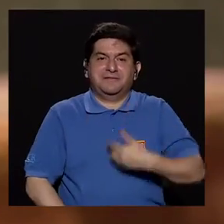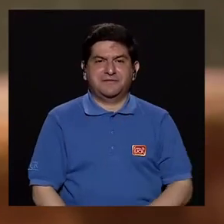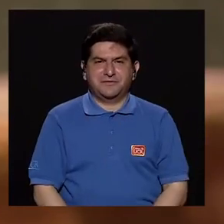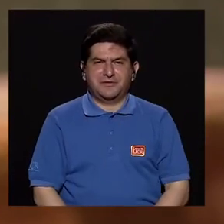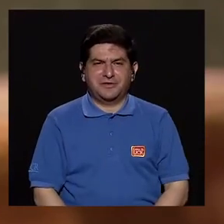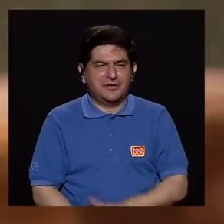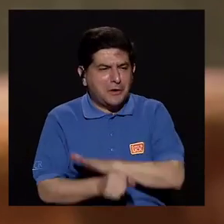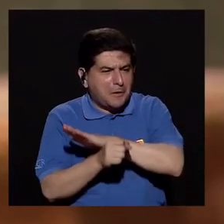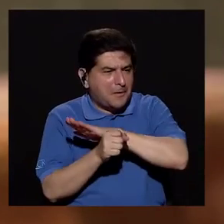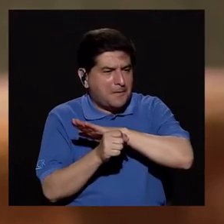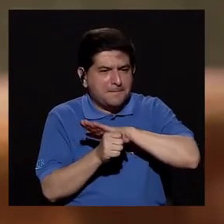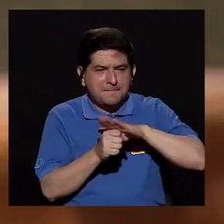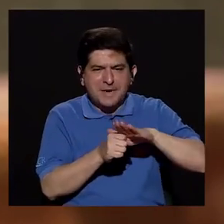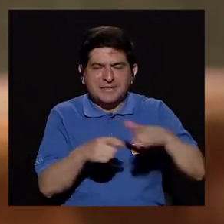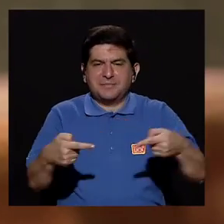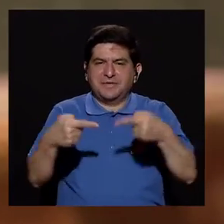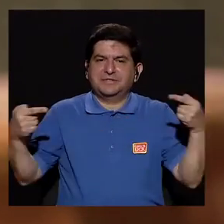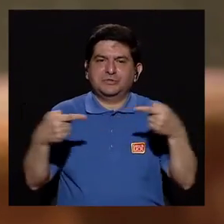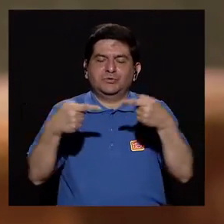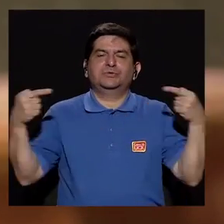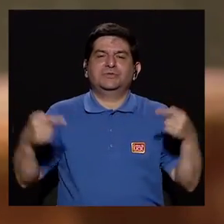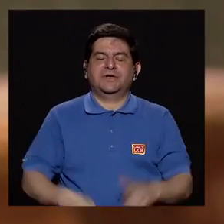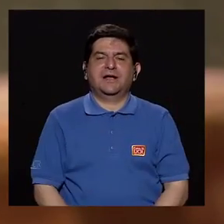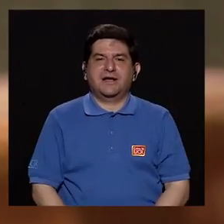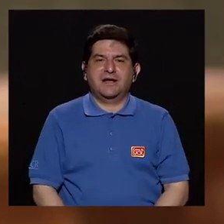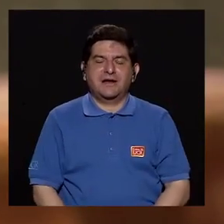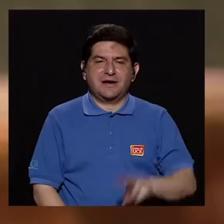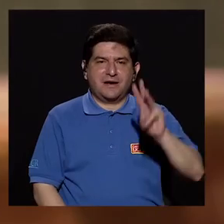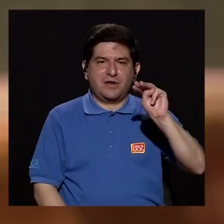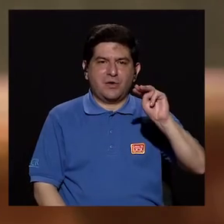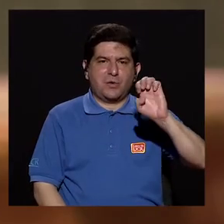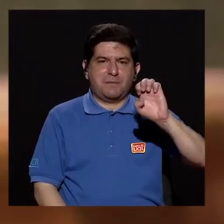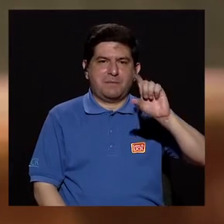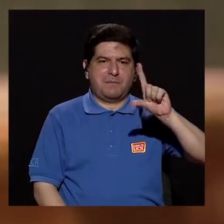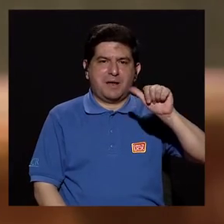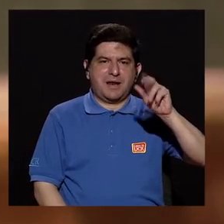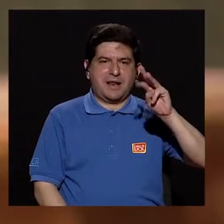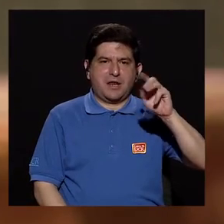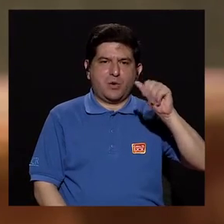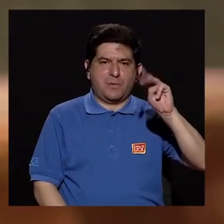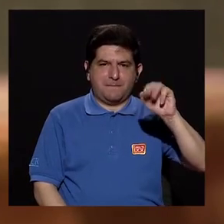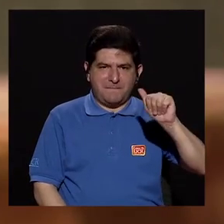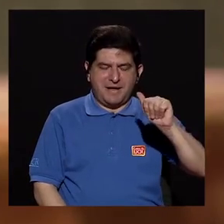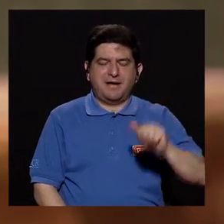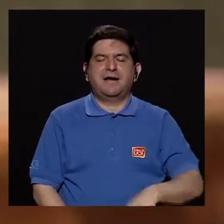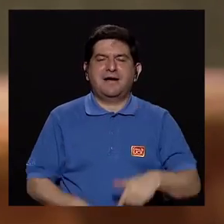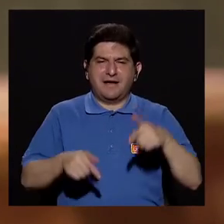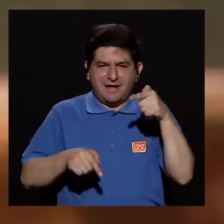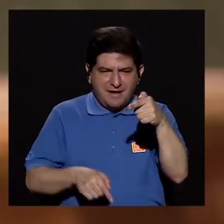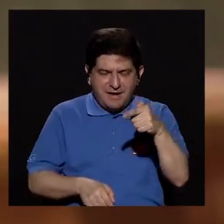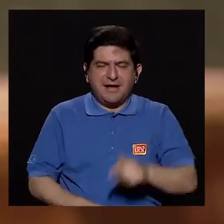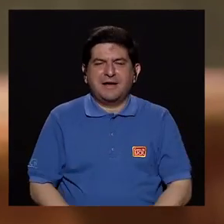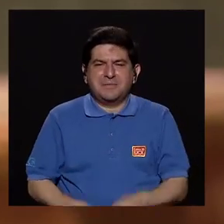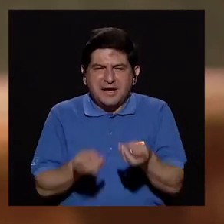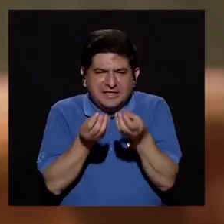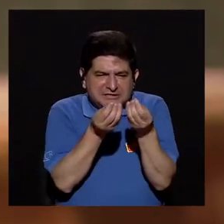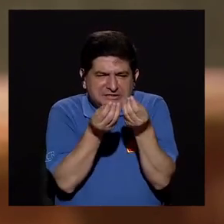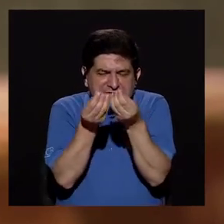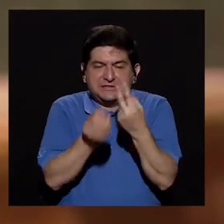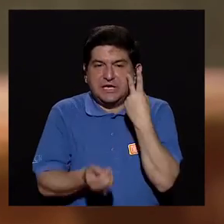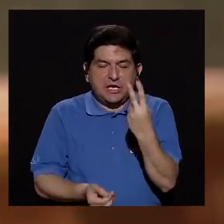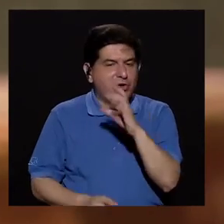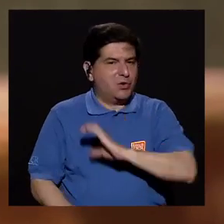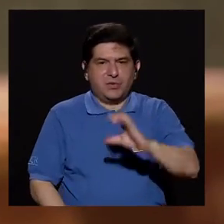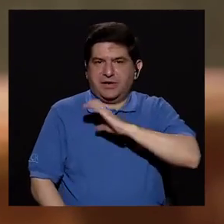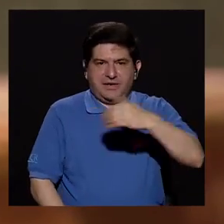Está completamente contraindicado quemar un melanoma o hacerle cualquier tratamiento que no permita ver